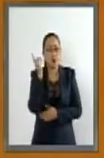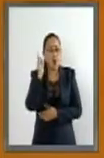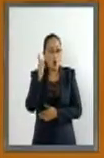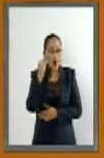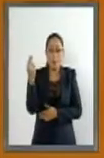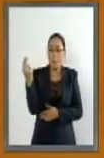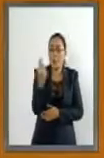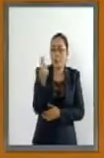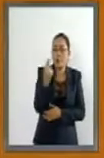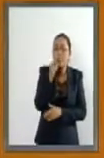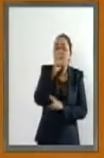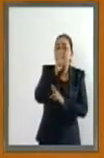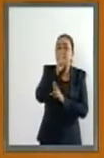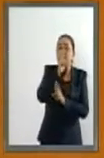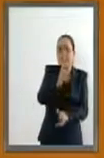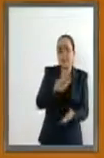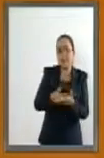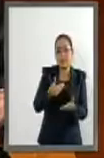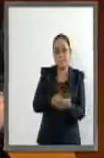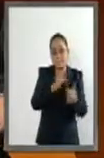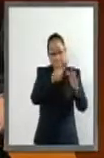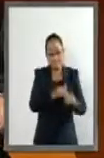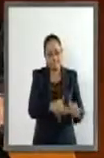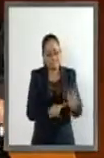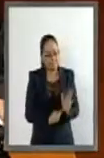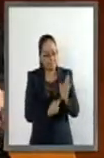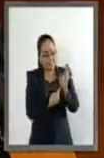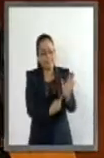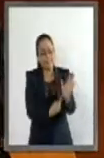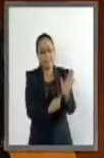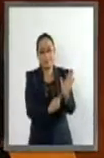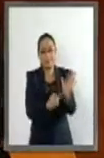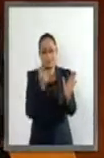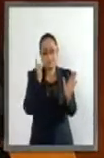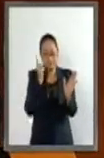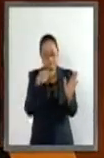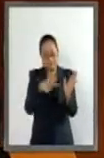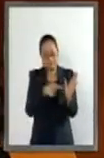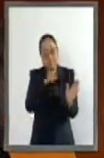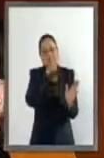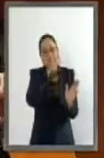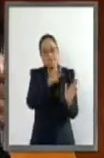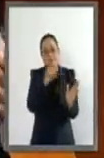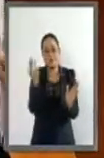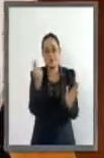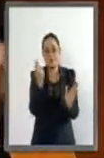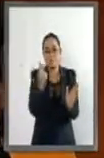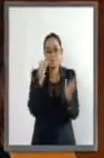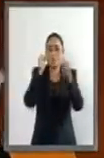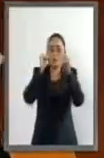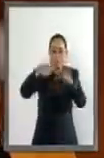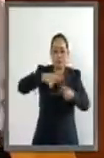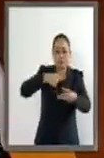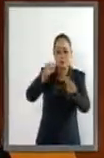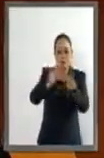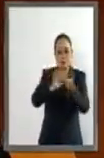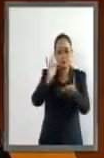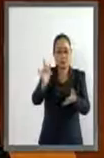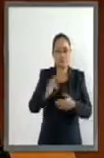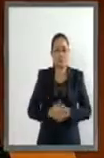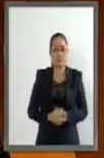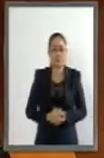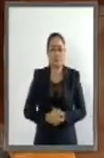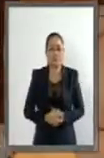de urgente y obvia resolución al presente proposición con punto de acuerdo. Agradeciendo su atención, señor Presidente.